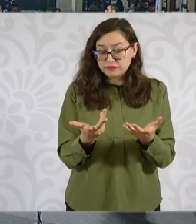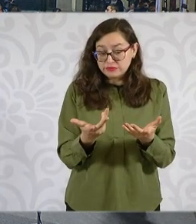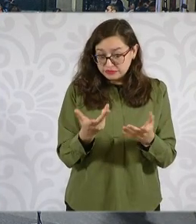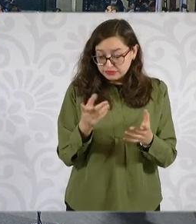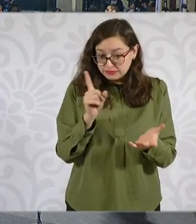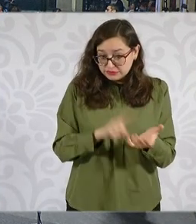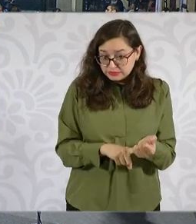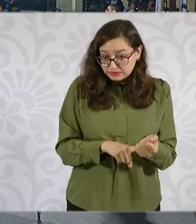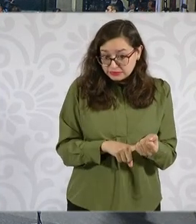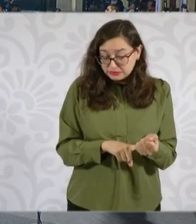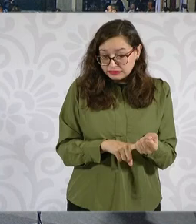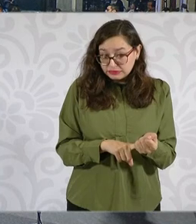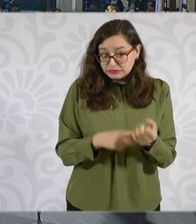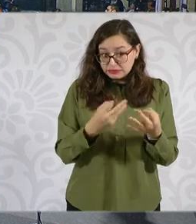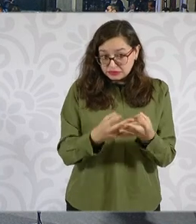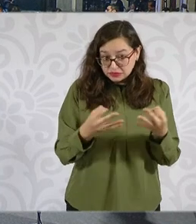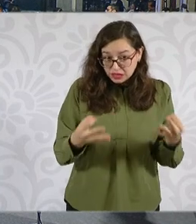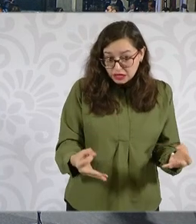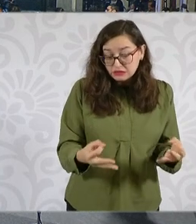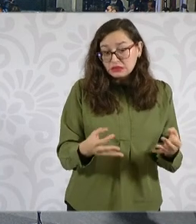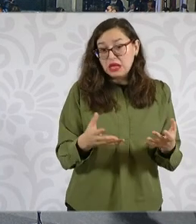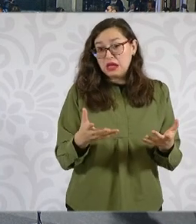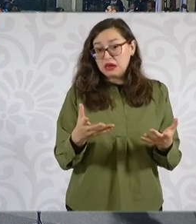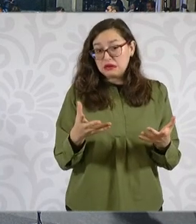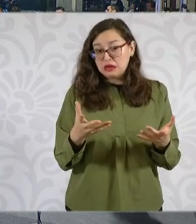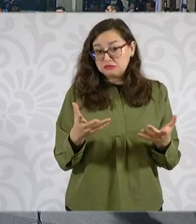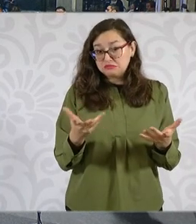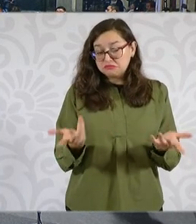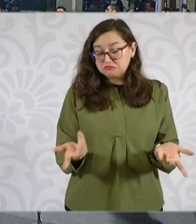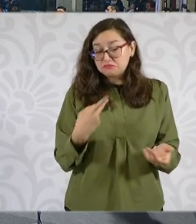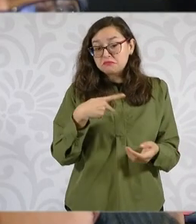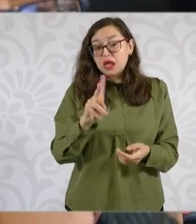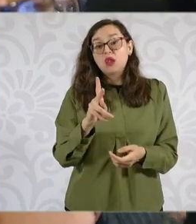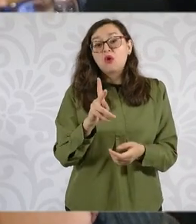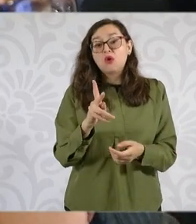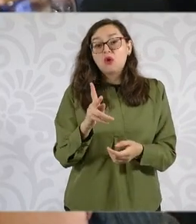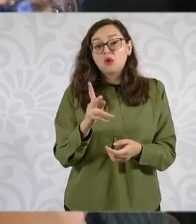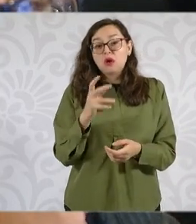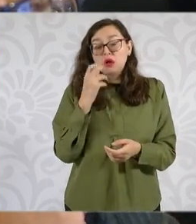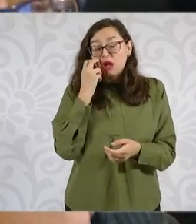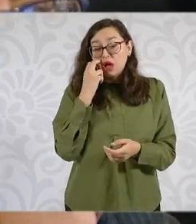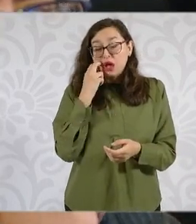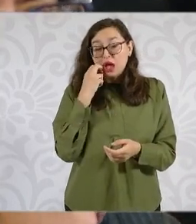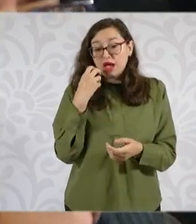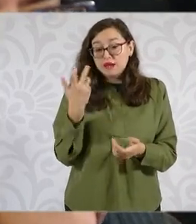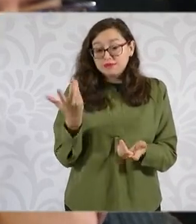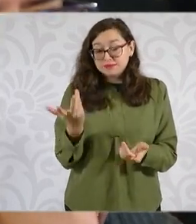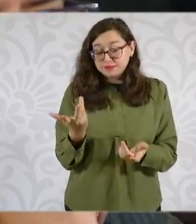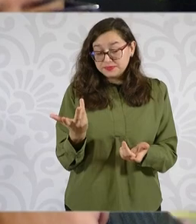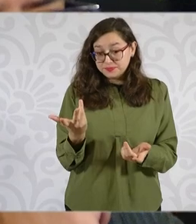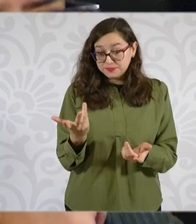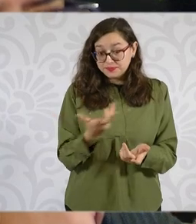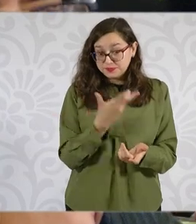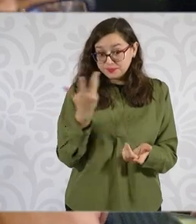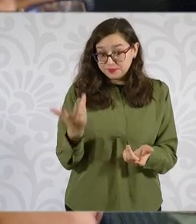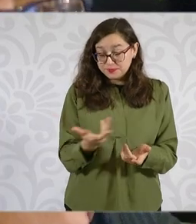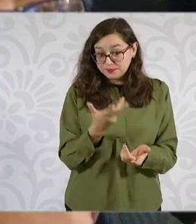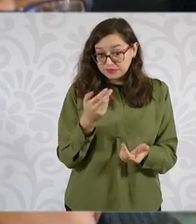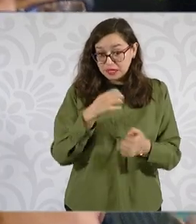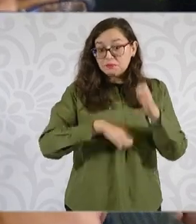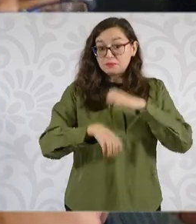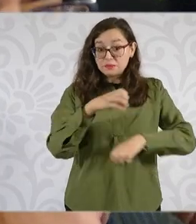obtener el suelo, la reserva territorial, pero además esa empresa va a comprar los